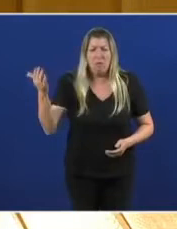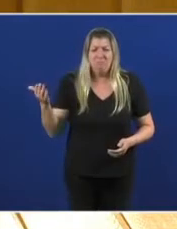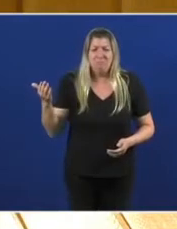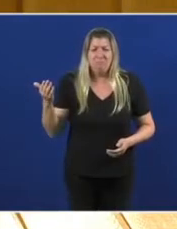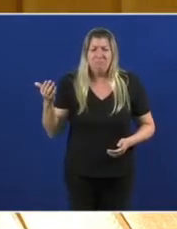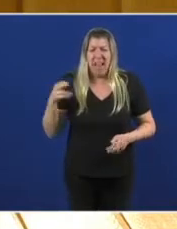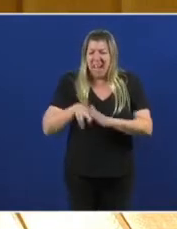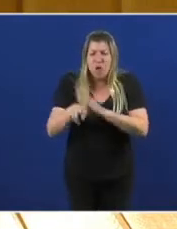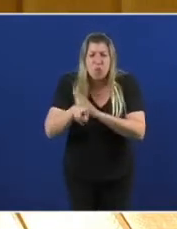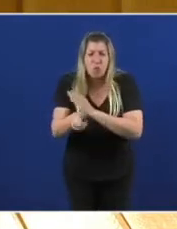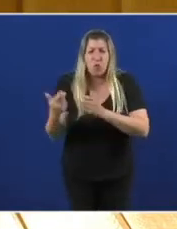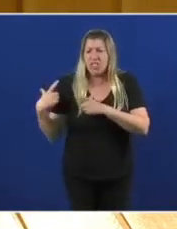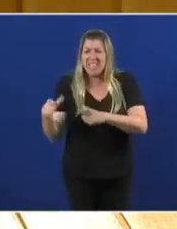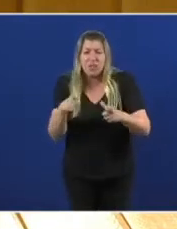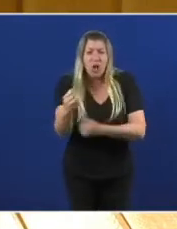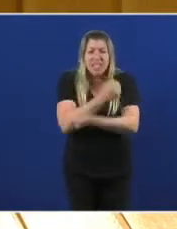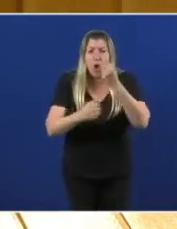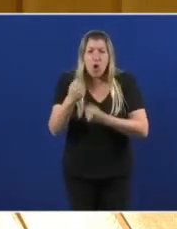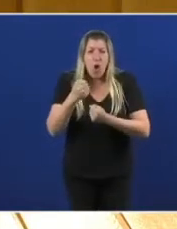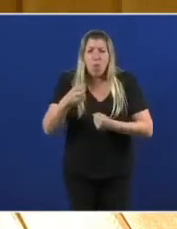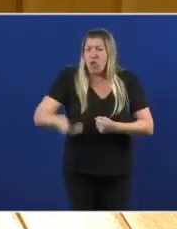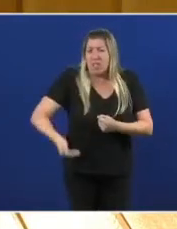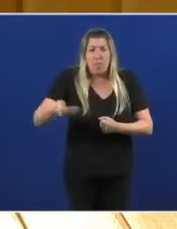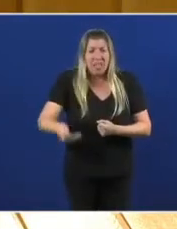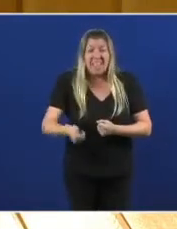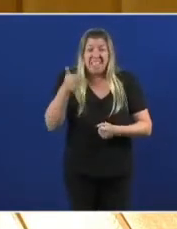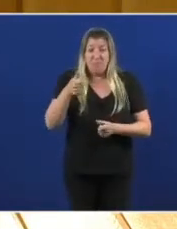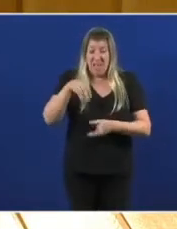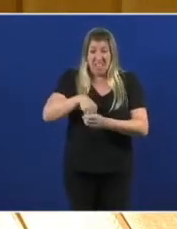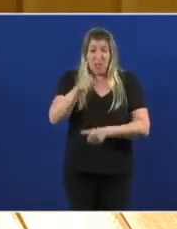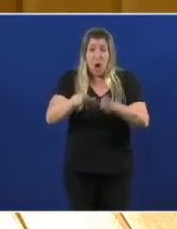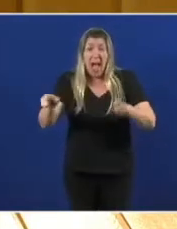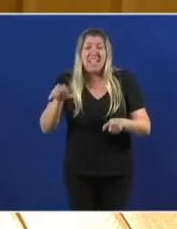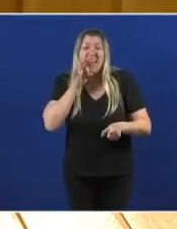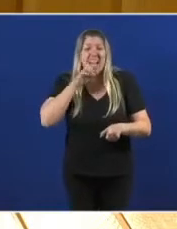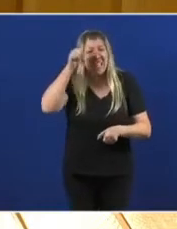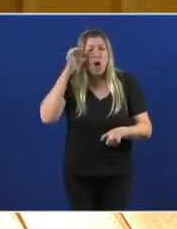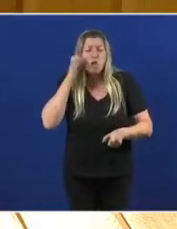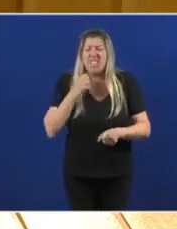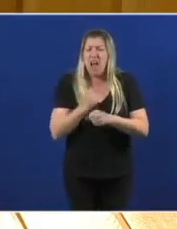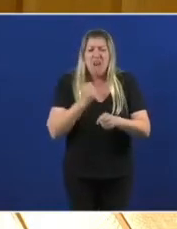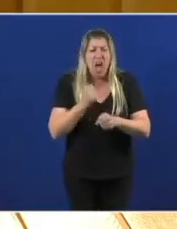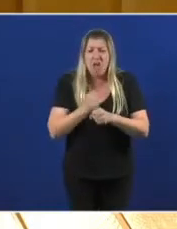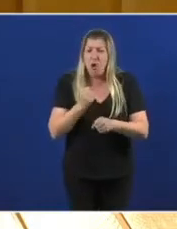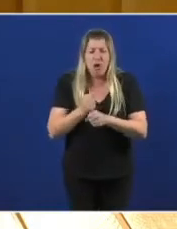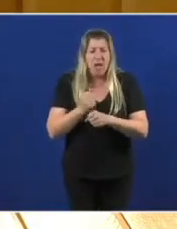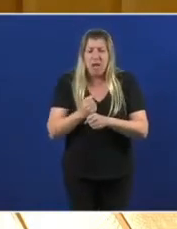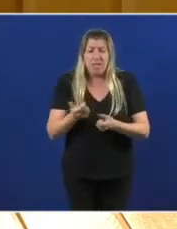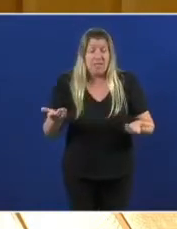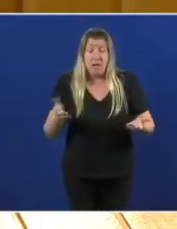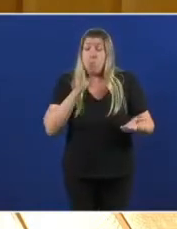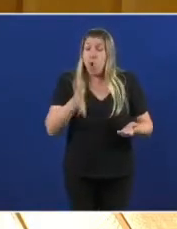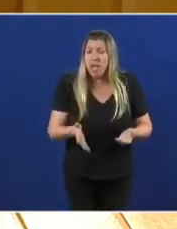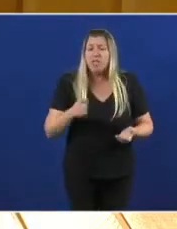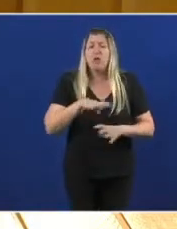sectores económicos de gran potencial, e con xente creativa e traballadora. E, por iso, a pregunta do